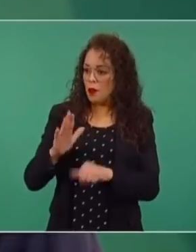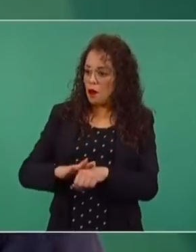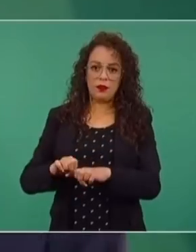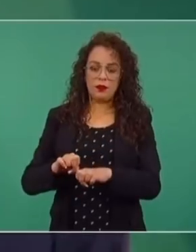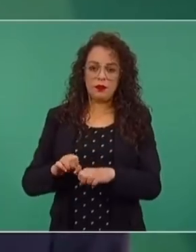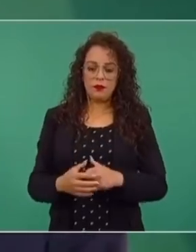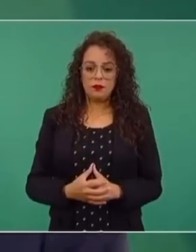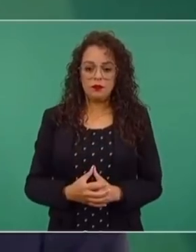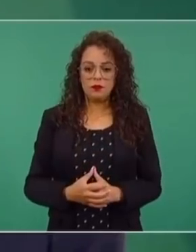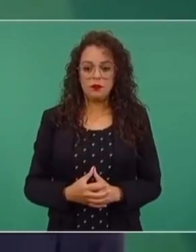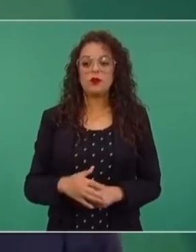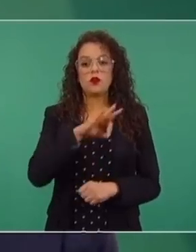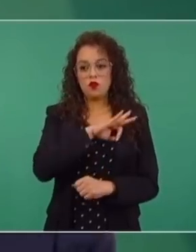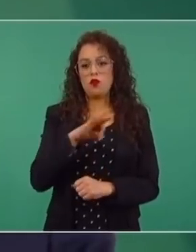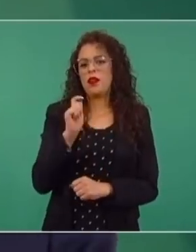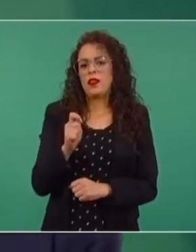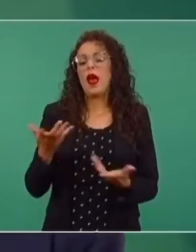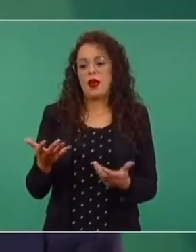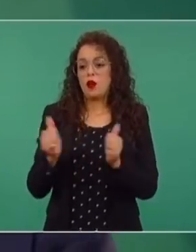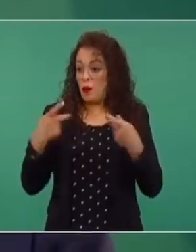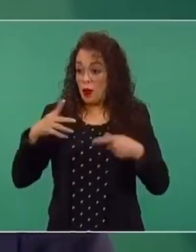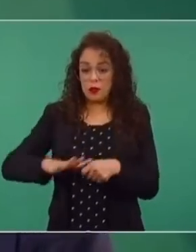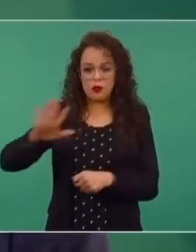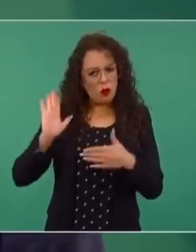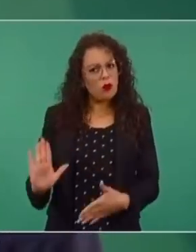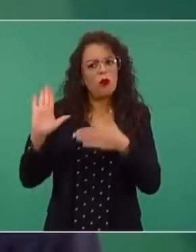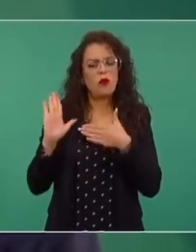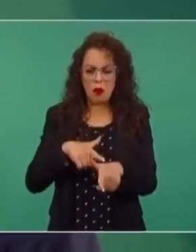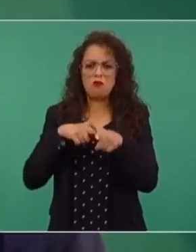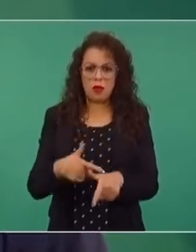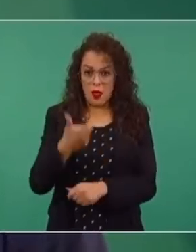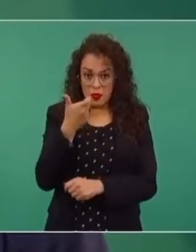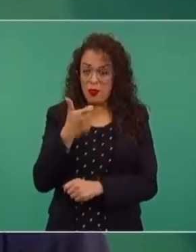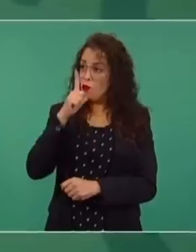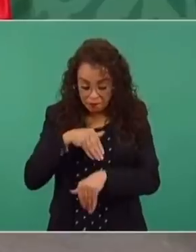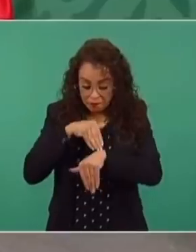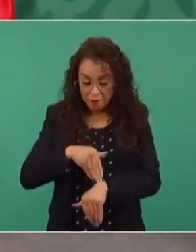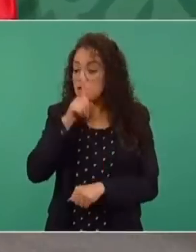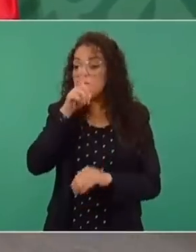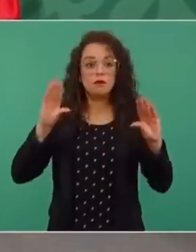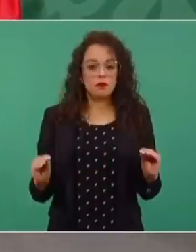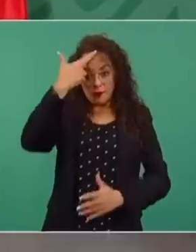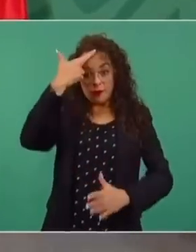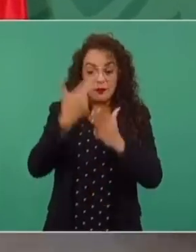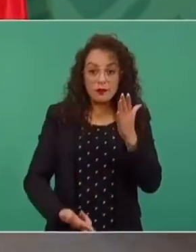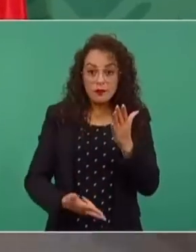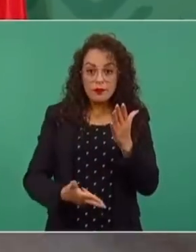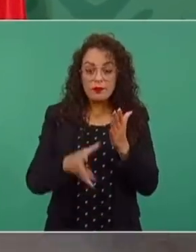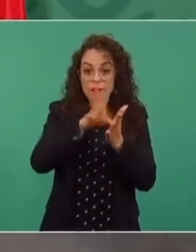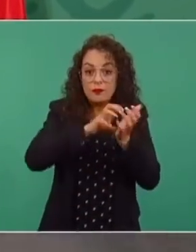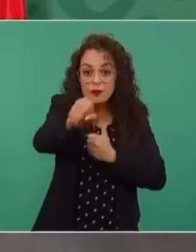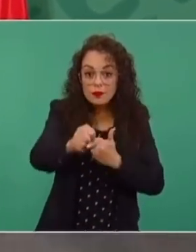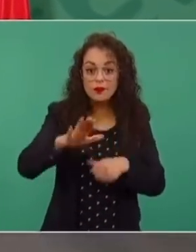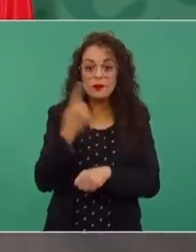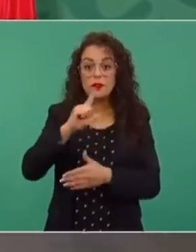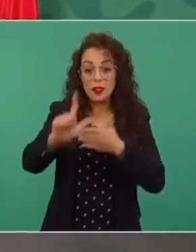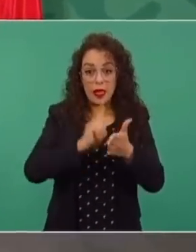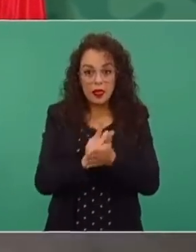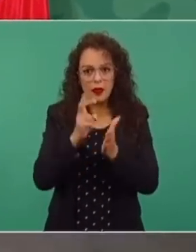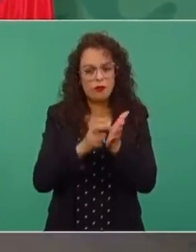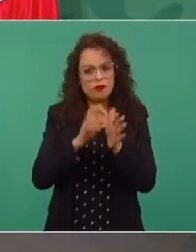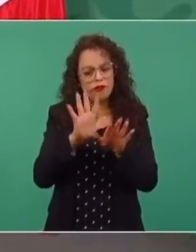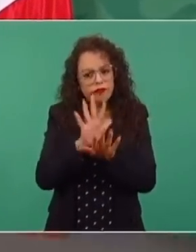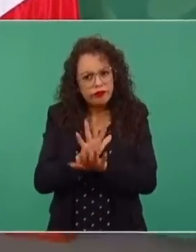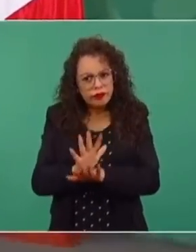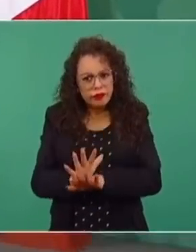inversiones. Y que podamos mantener el compromiso con los usuarios de no aumentar el precio de la luz. Se violó la Constitución porque se reformó una ley secundaria